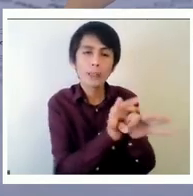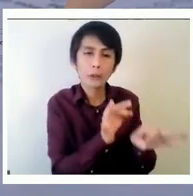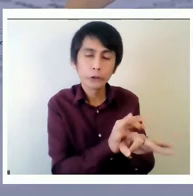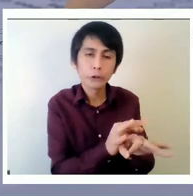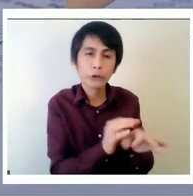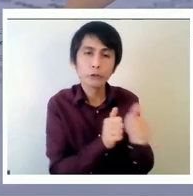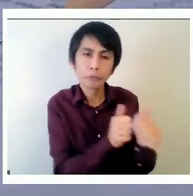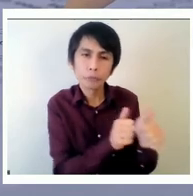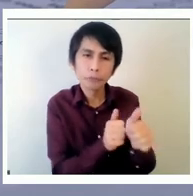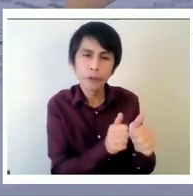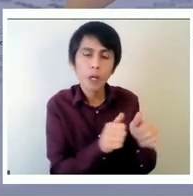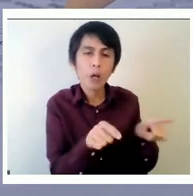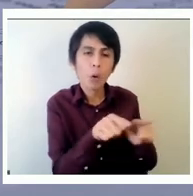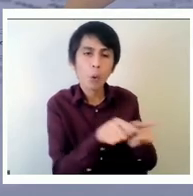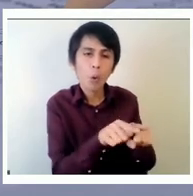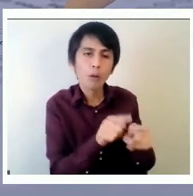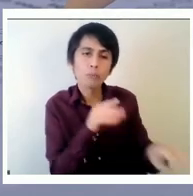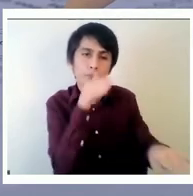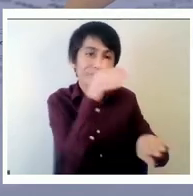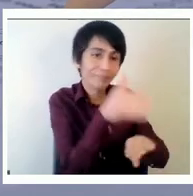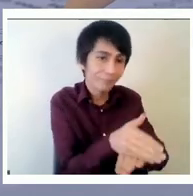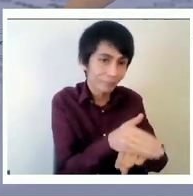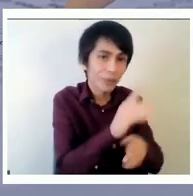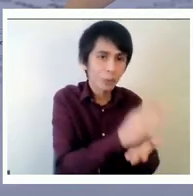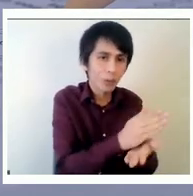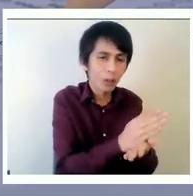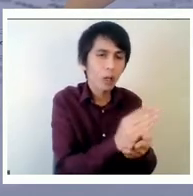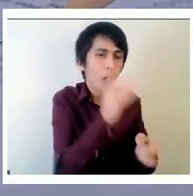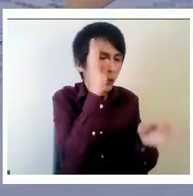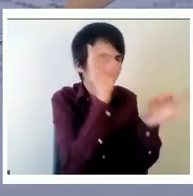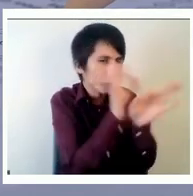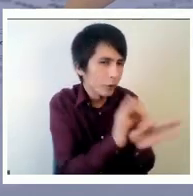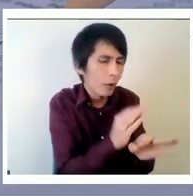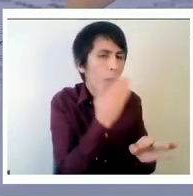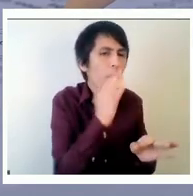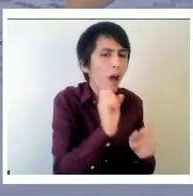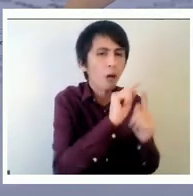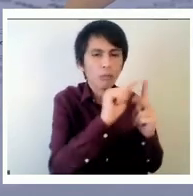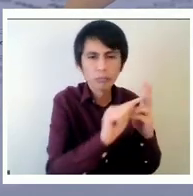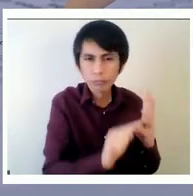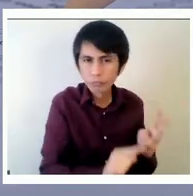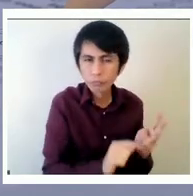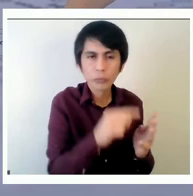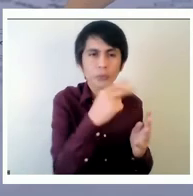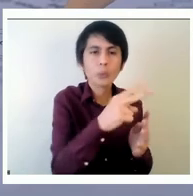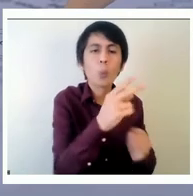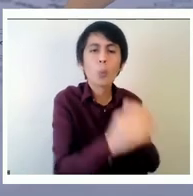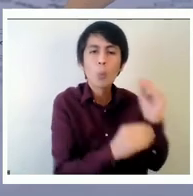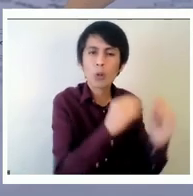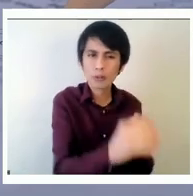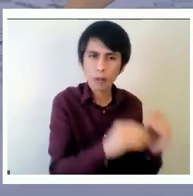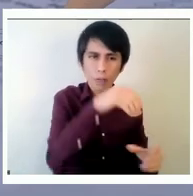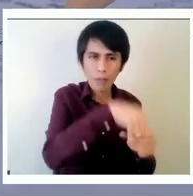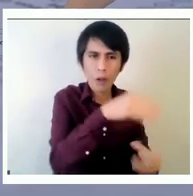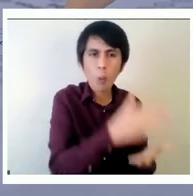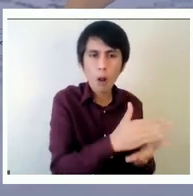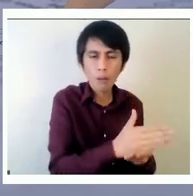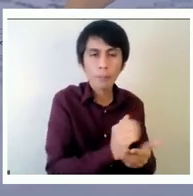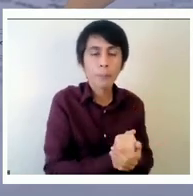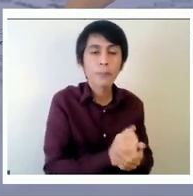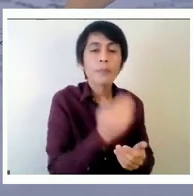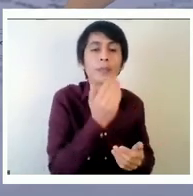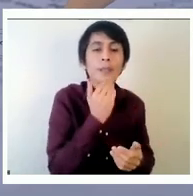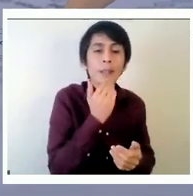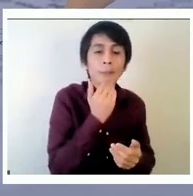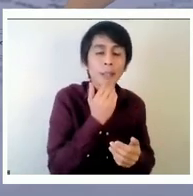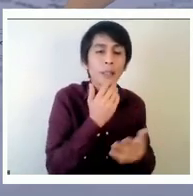recomendar mejoras en los procesos de los distintos procesos de las de las escuelas así como también interpretar